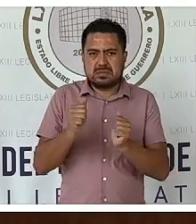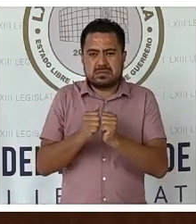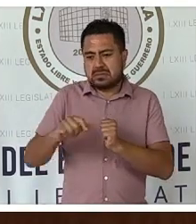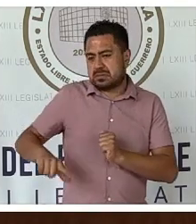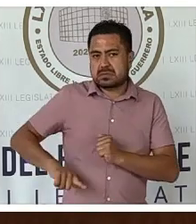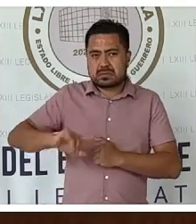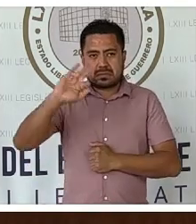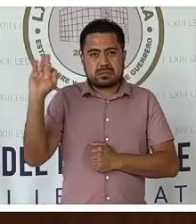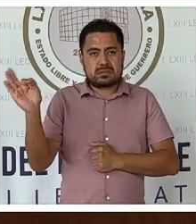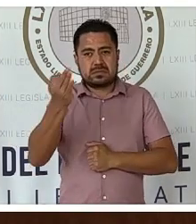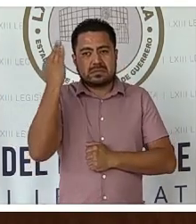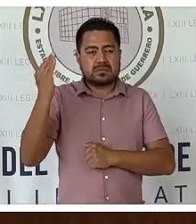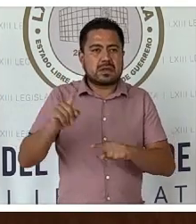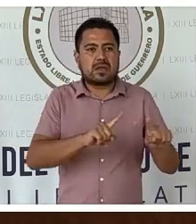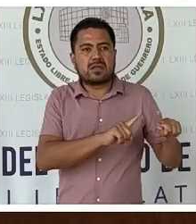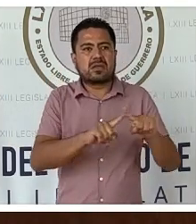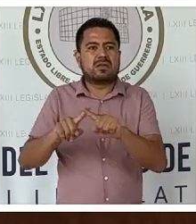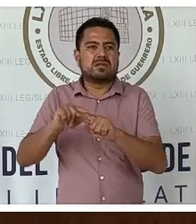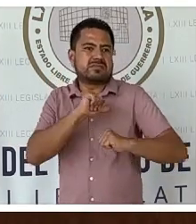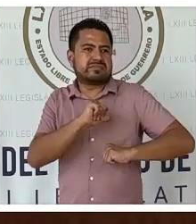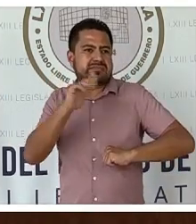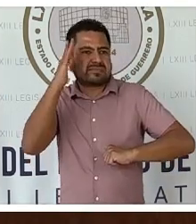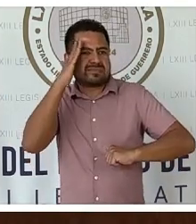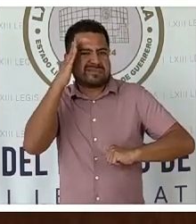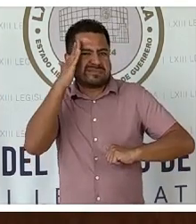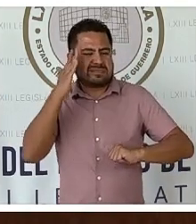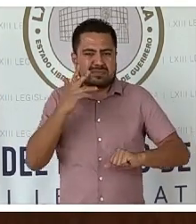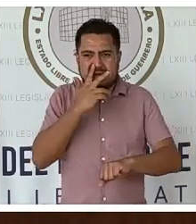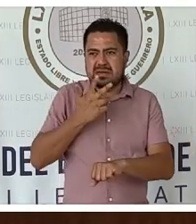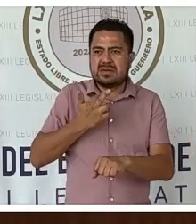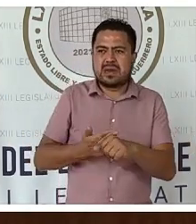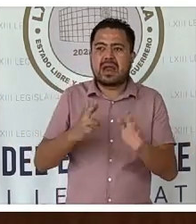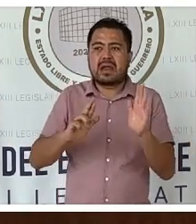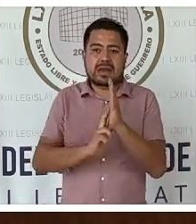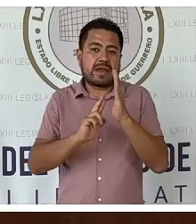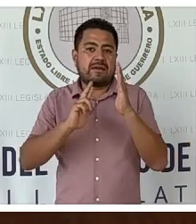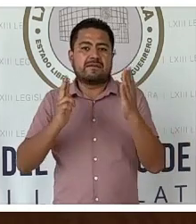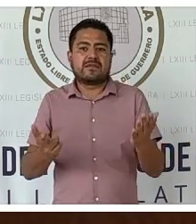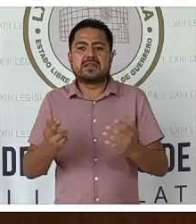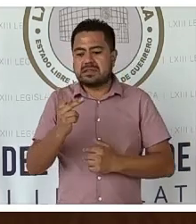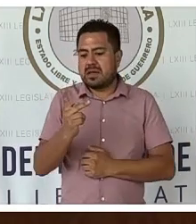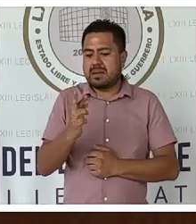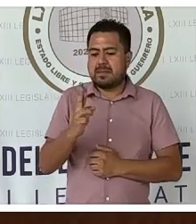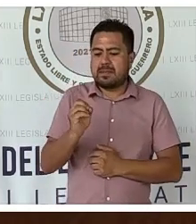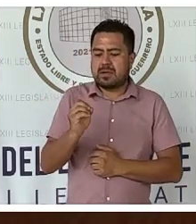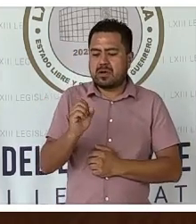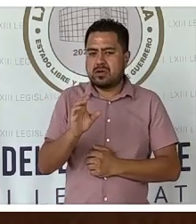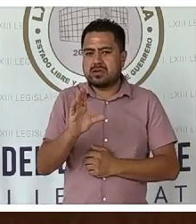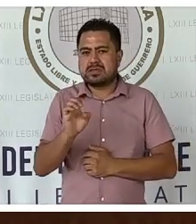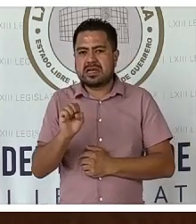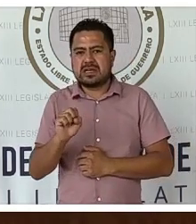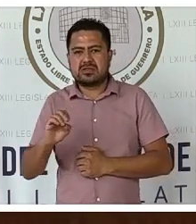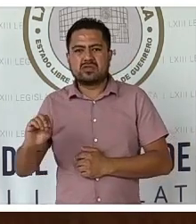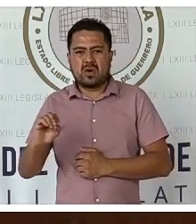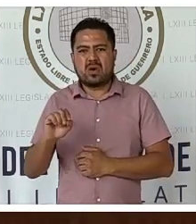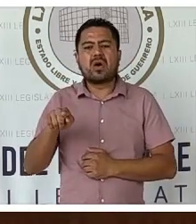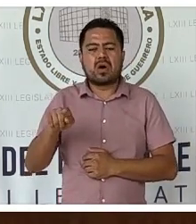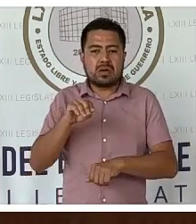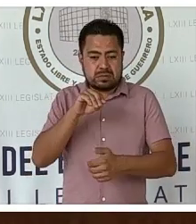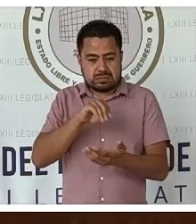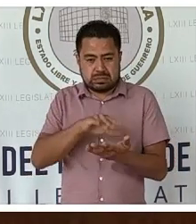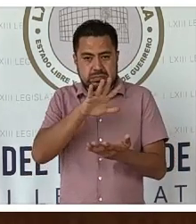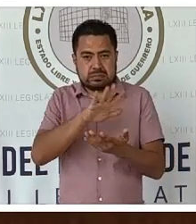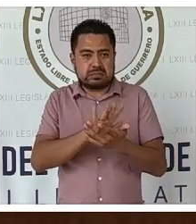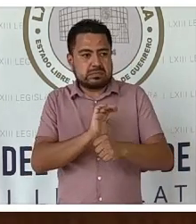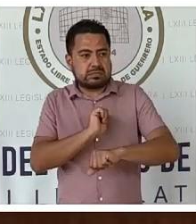federal y sus diferentes encargados. La revista Proceso logró consolidarse como